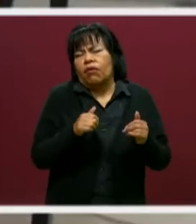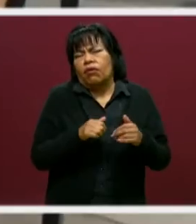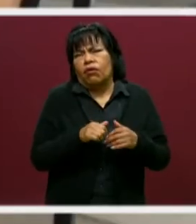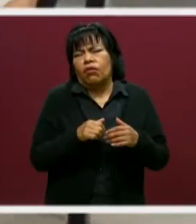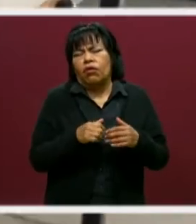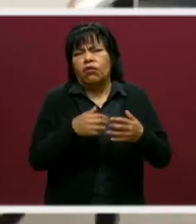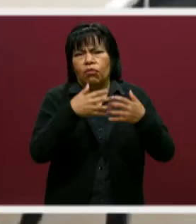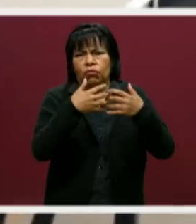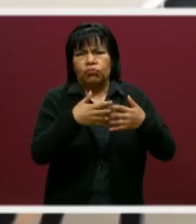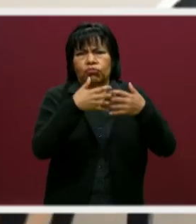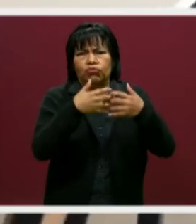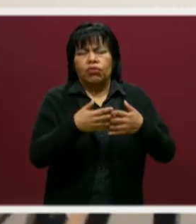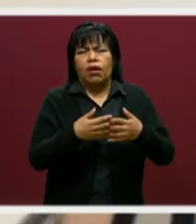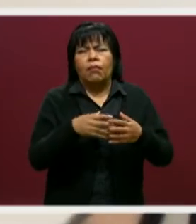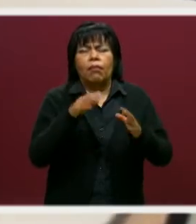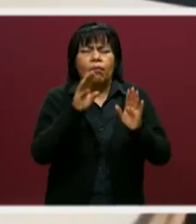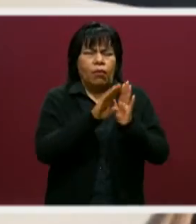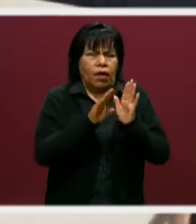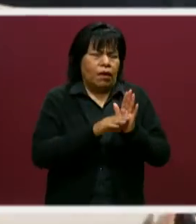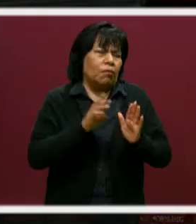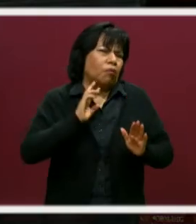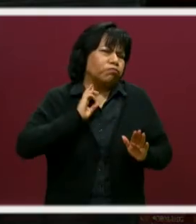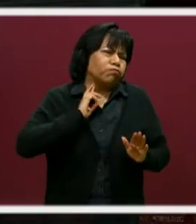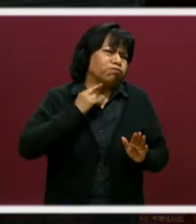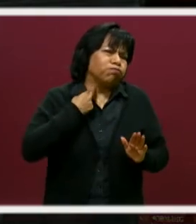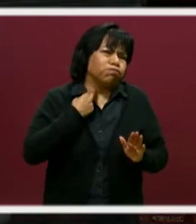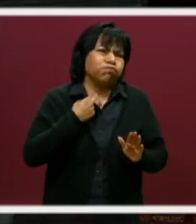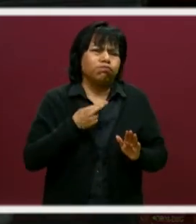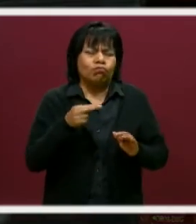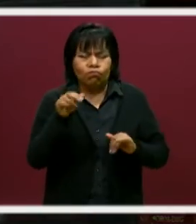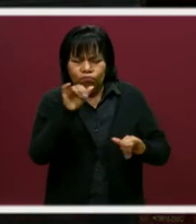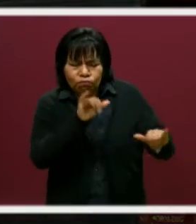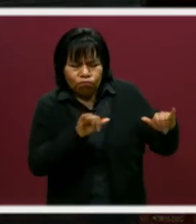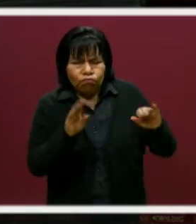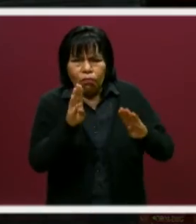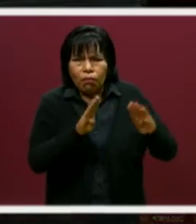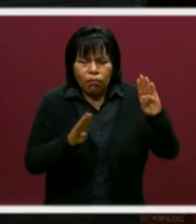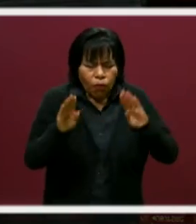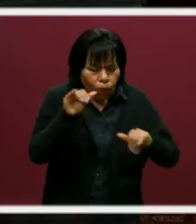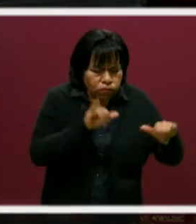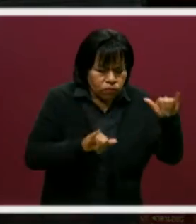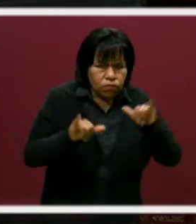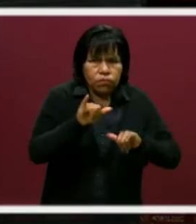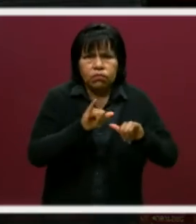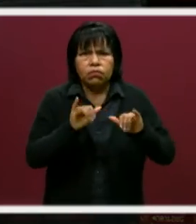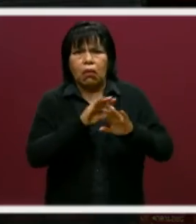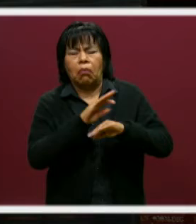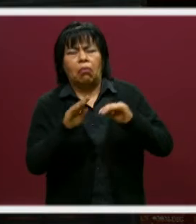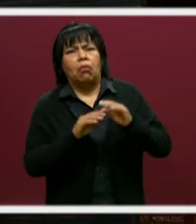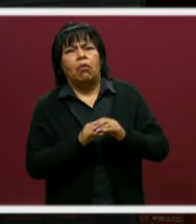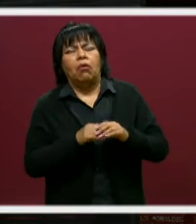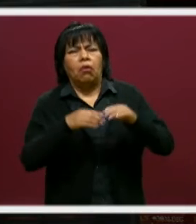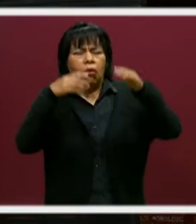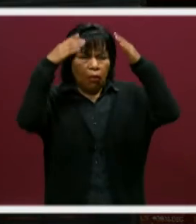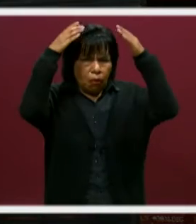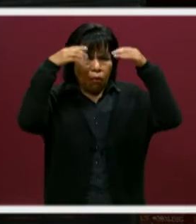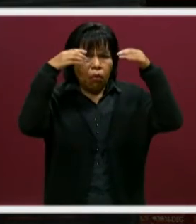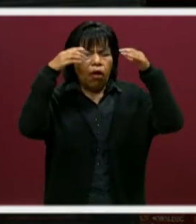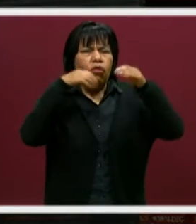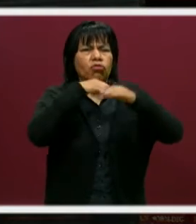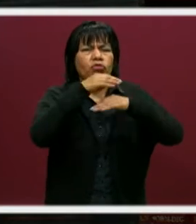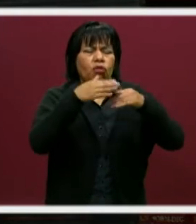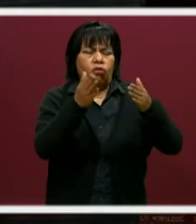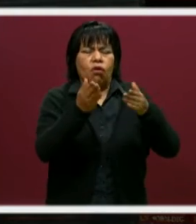maquinaria que manejamos en mecatrónica, el tipo de laboratorios de bioquímica y la gastronomía, etcétera.